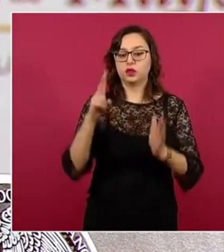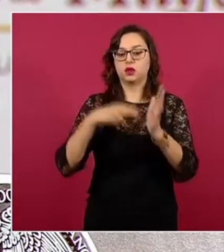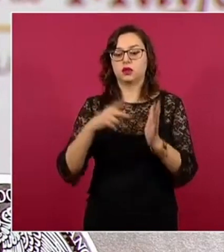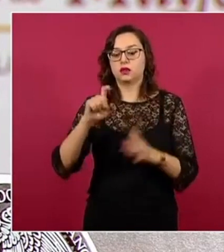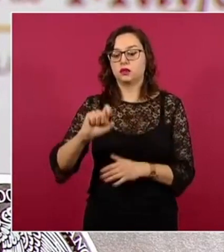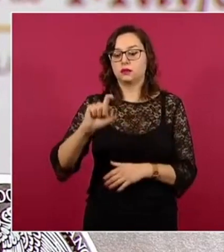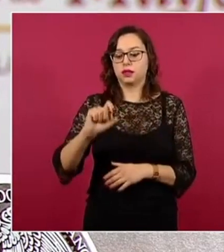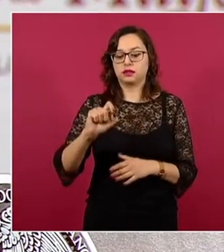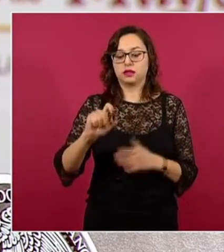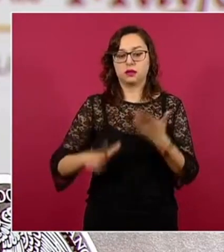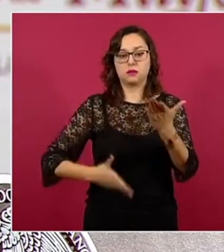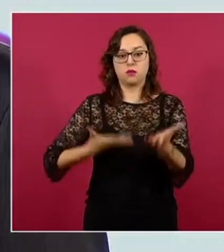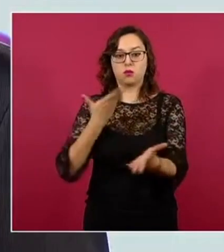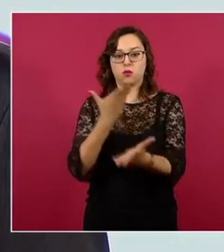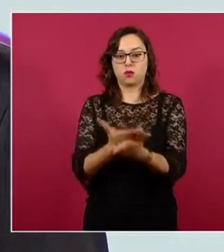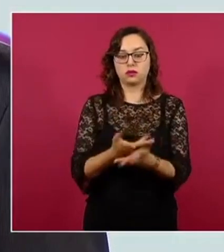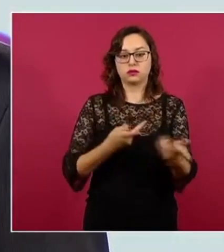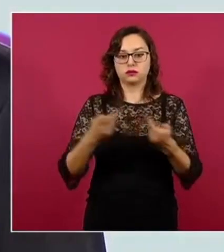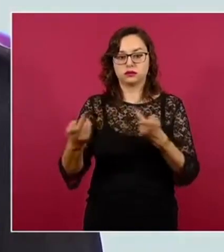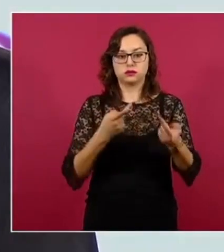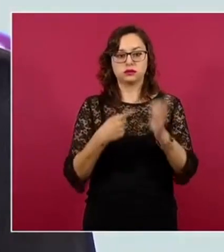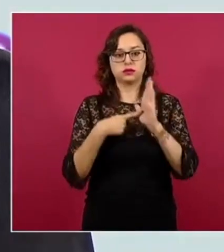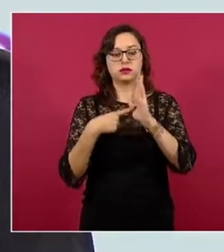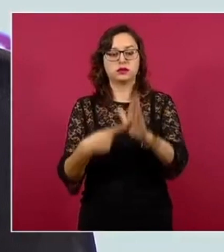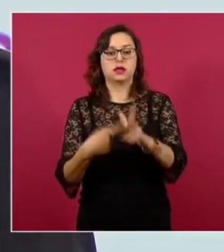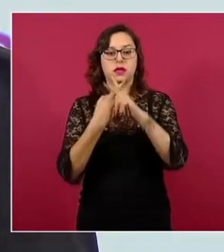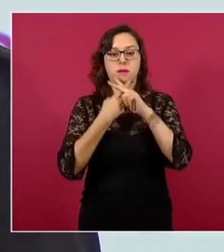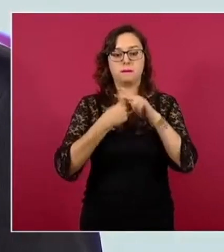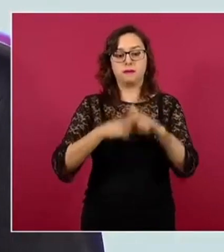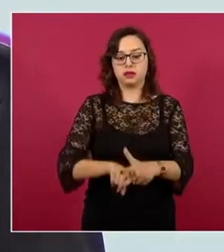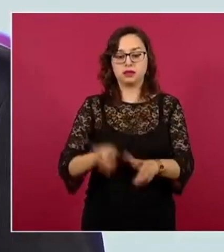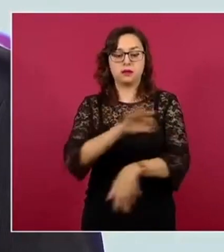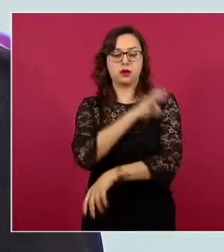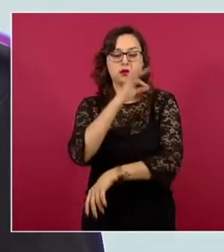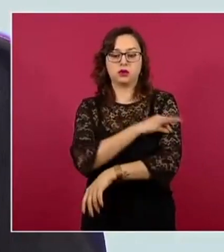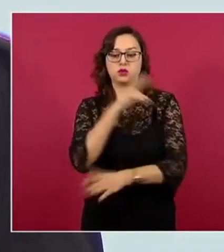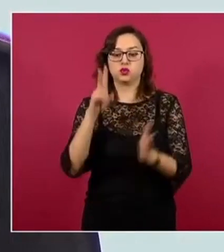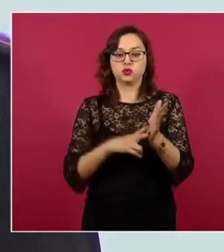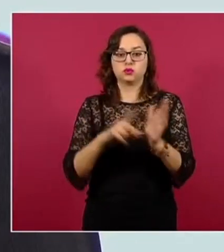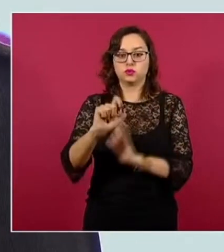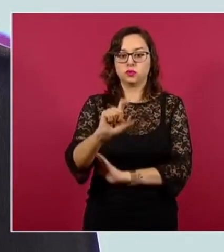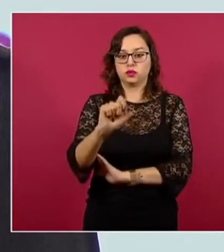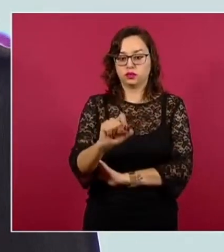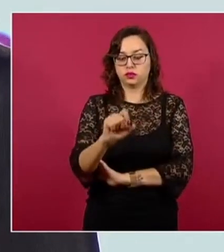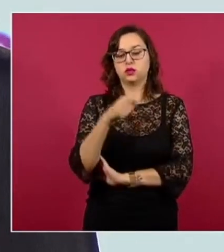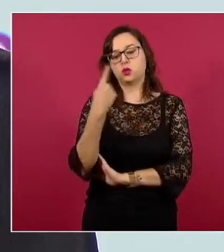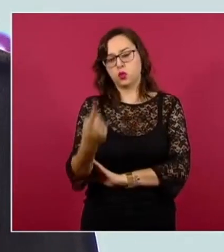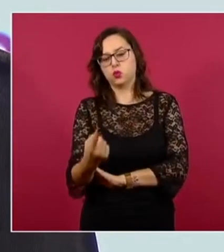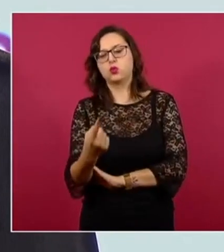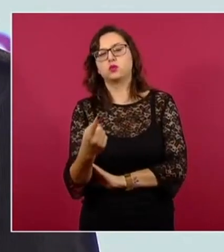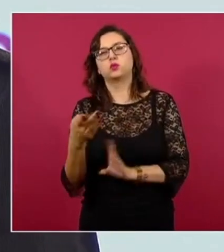2020. Iniciamos la vacunación en 2021, bueno en 2020 de hecho